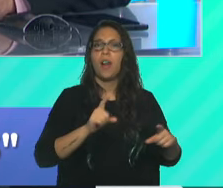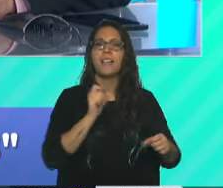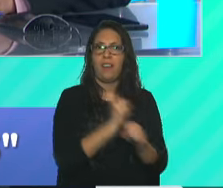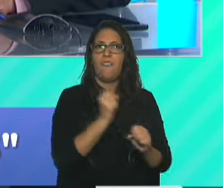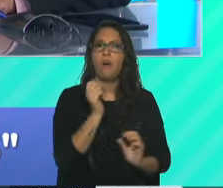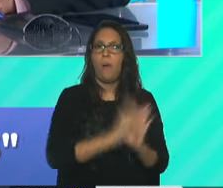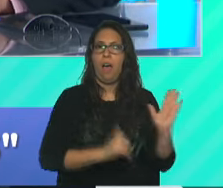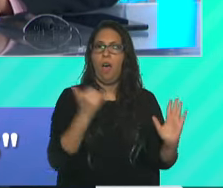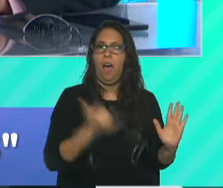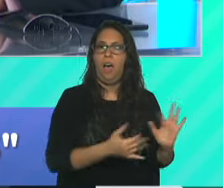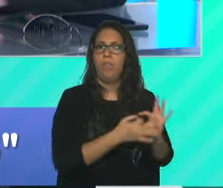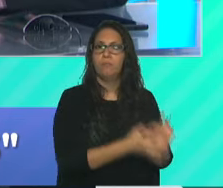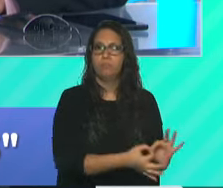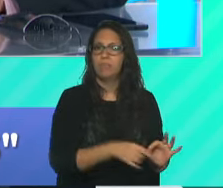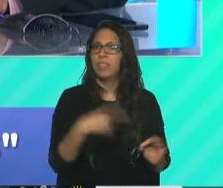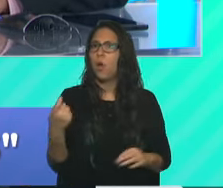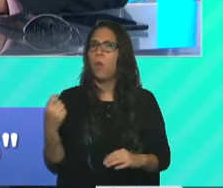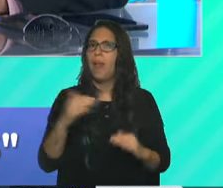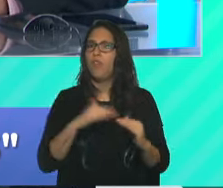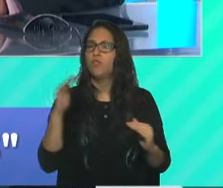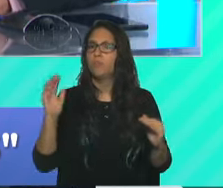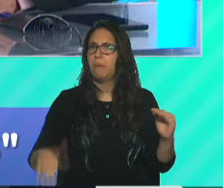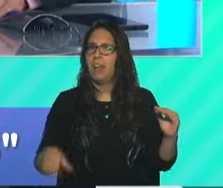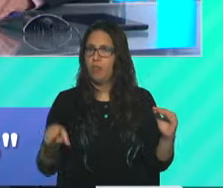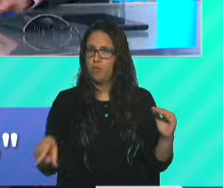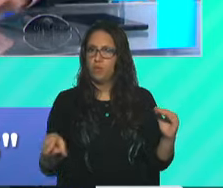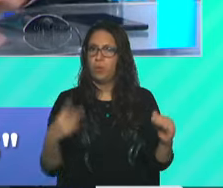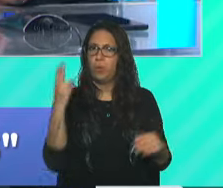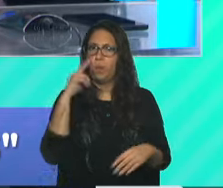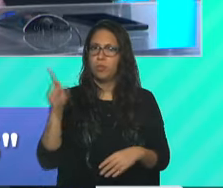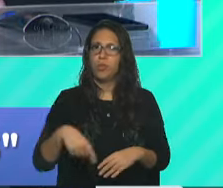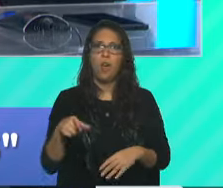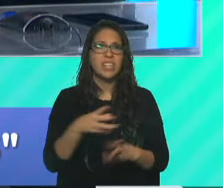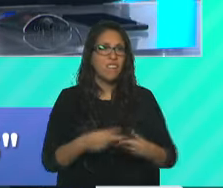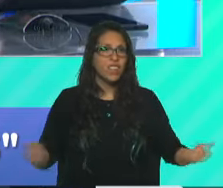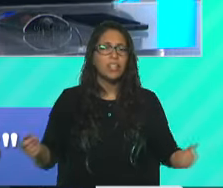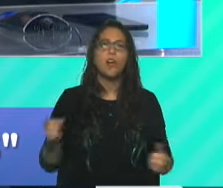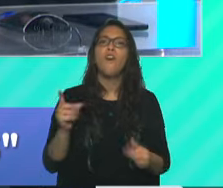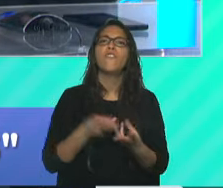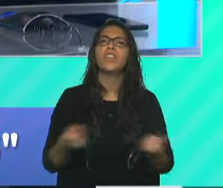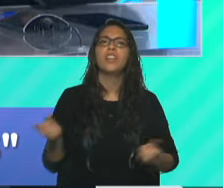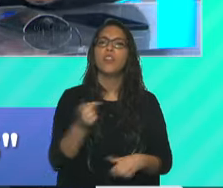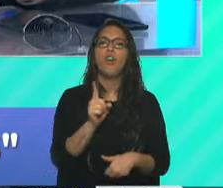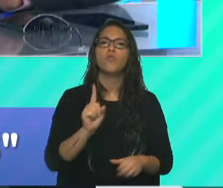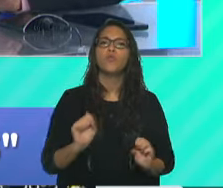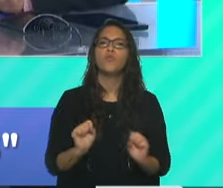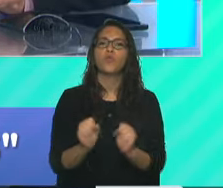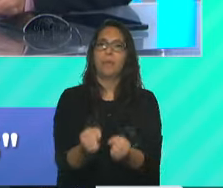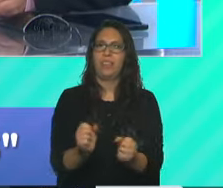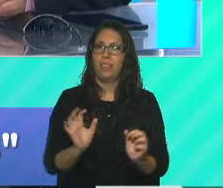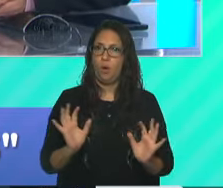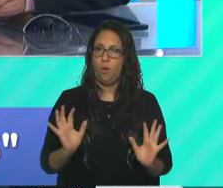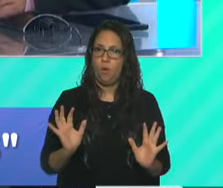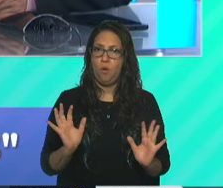dependencia porque era más baja para jubilados que era el 29%. Se terminó, no, se suspendió. Por lo menos está presentado, sí, se